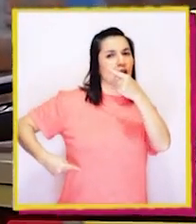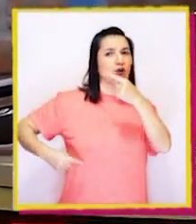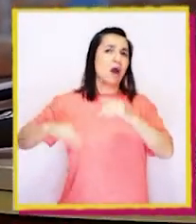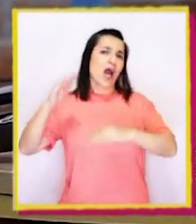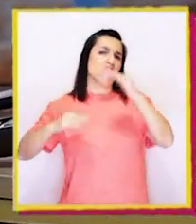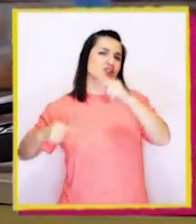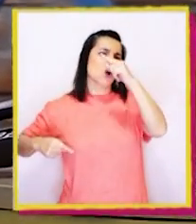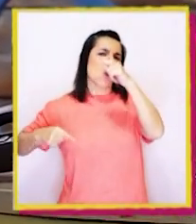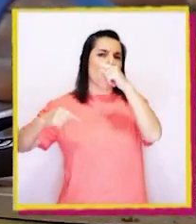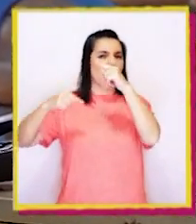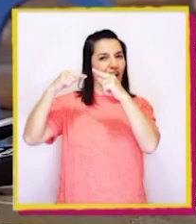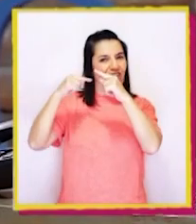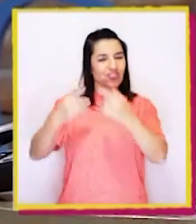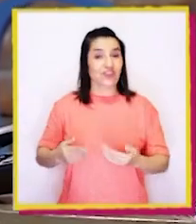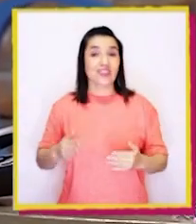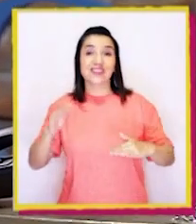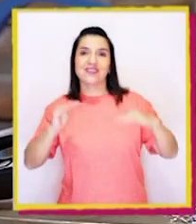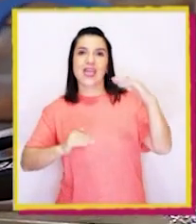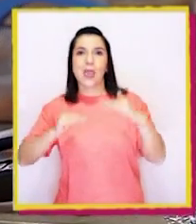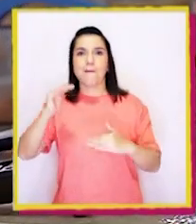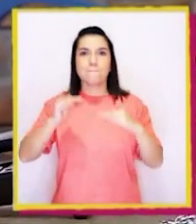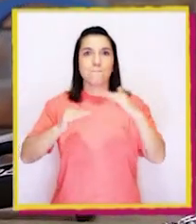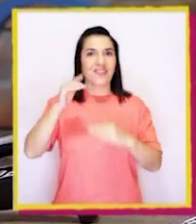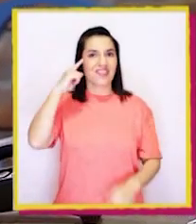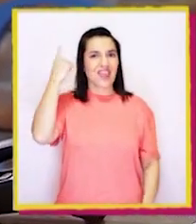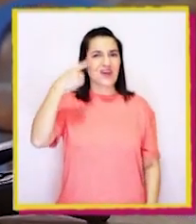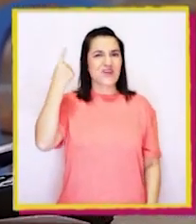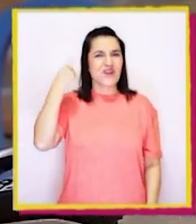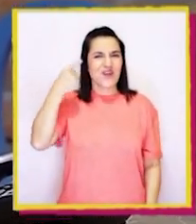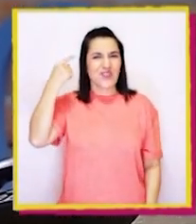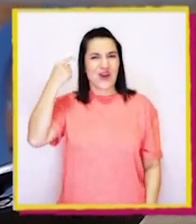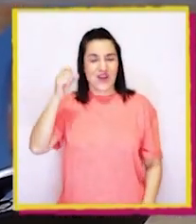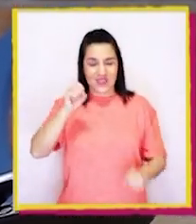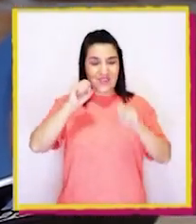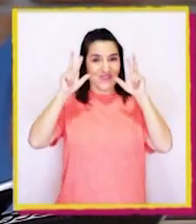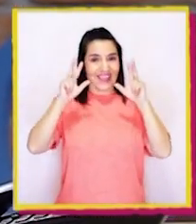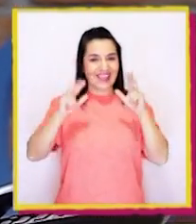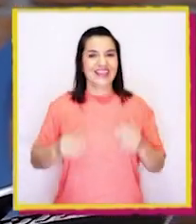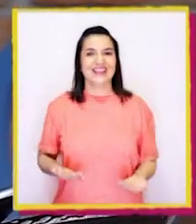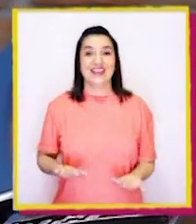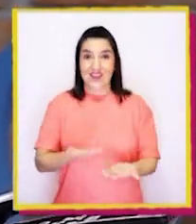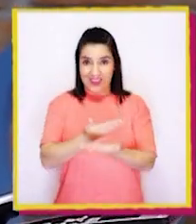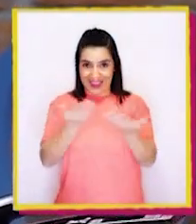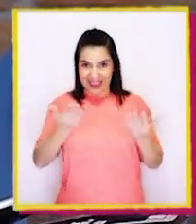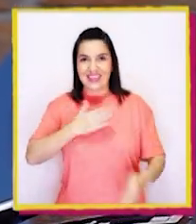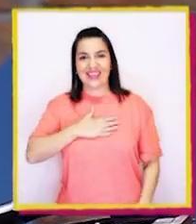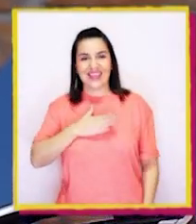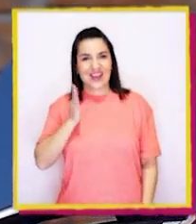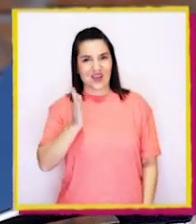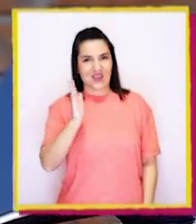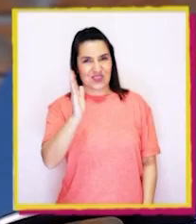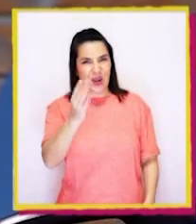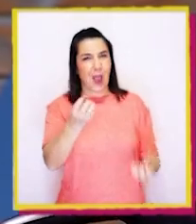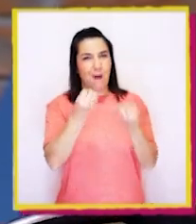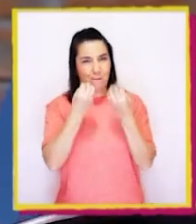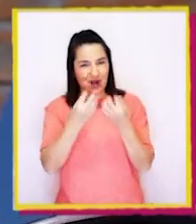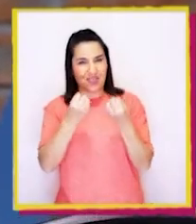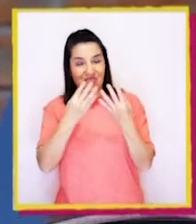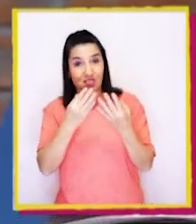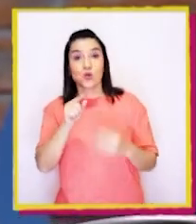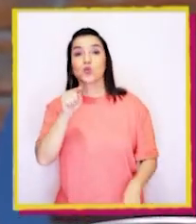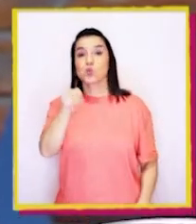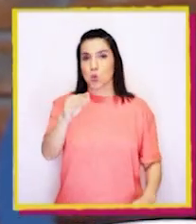veces se ve más corto. Depende de qué tan rulienta amanezca. Si quieres seguir practicando,